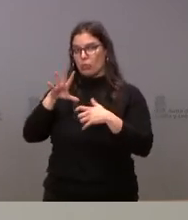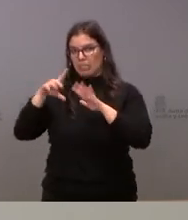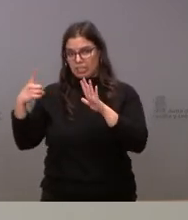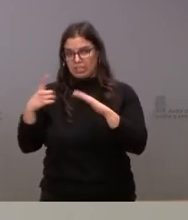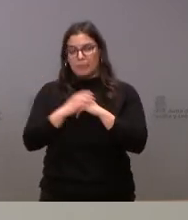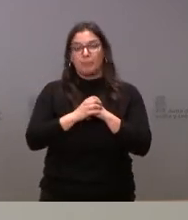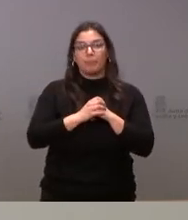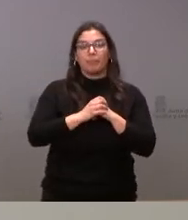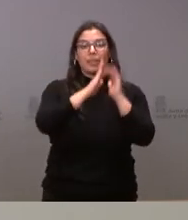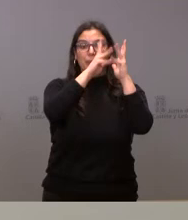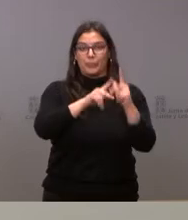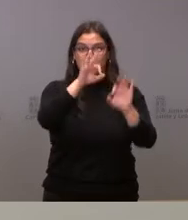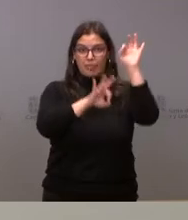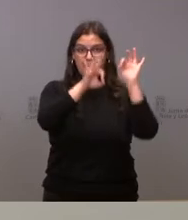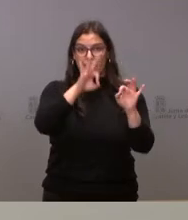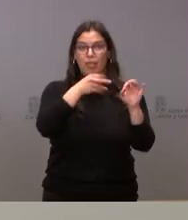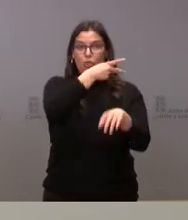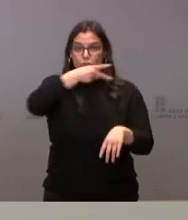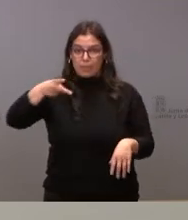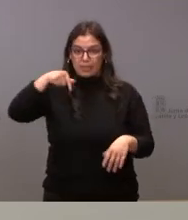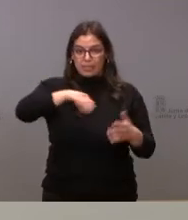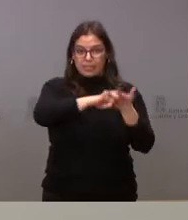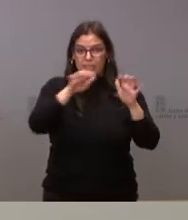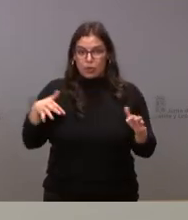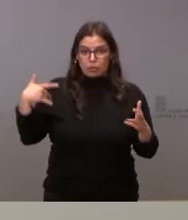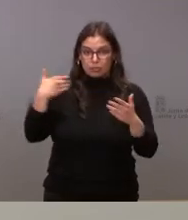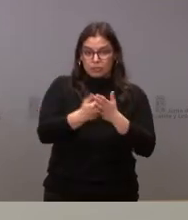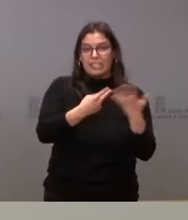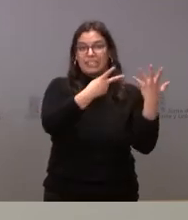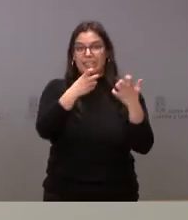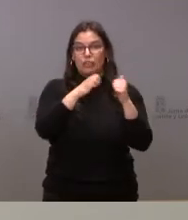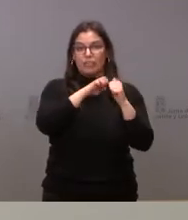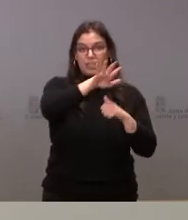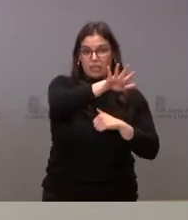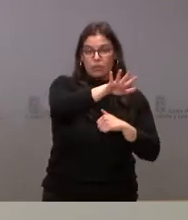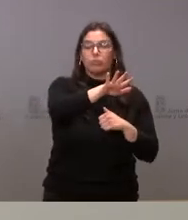La incidencia a 14 días en Castilla y León hoy es 725.